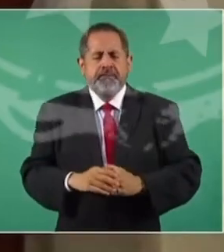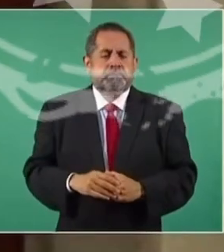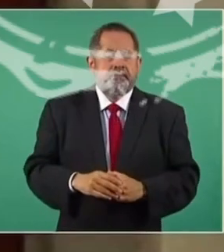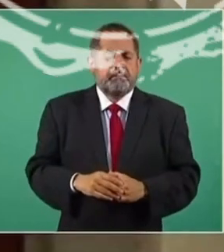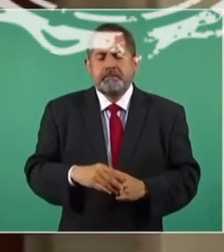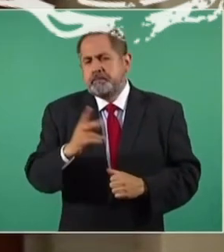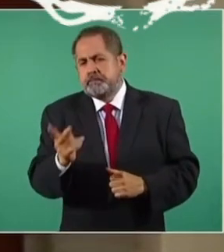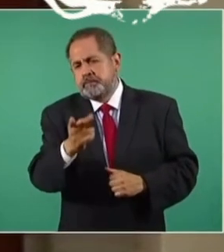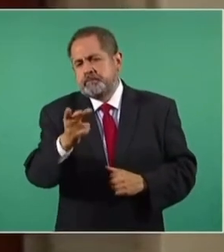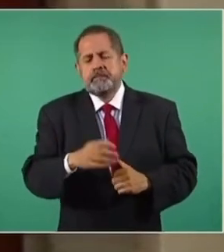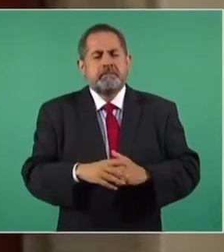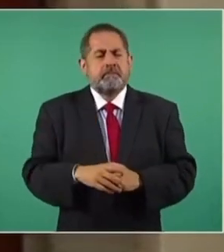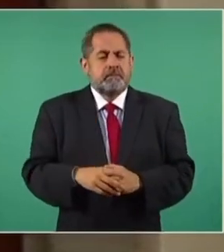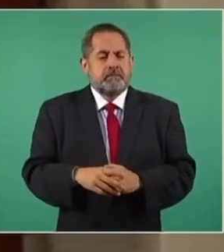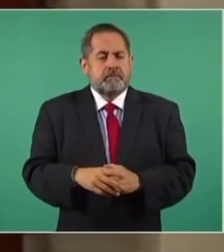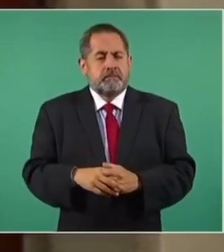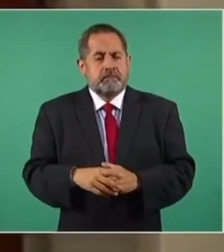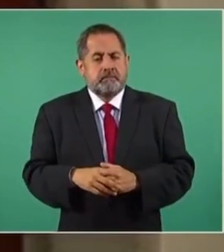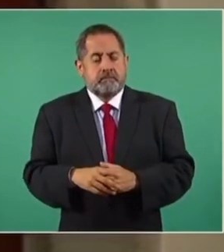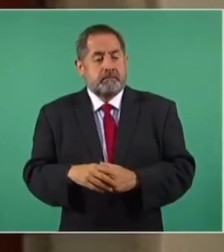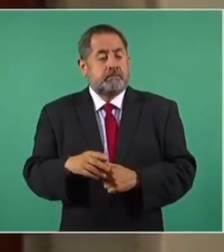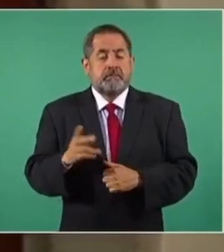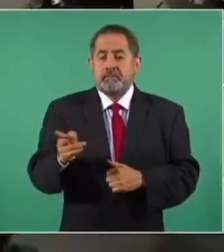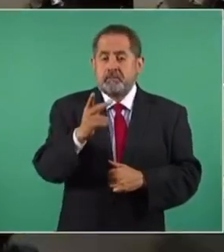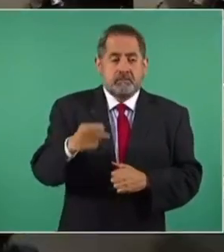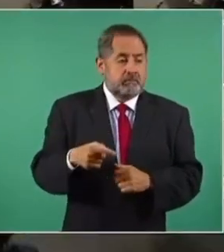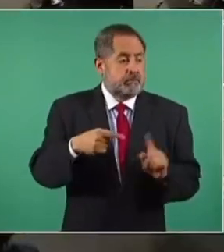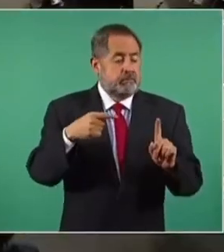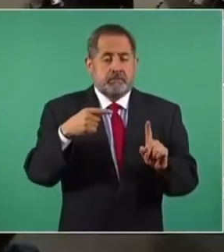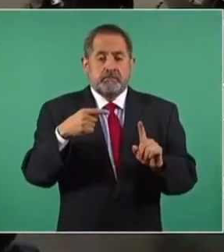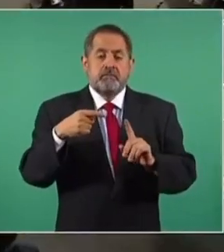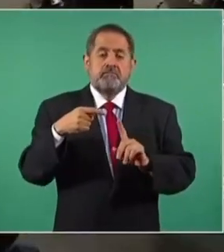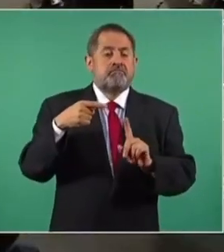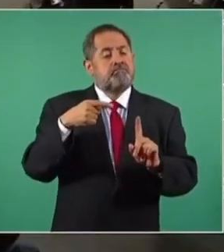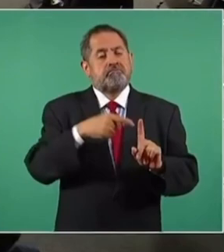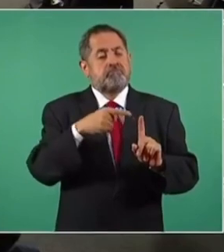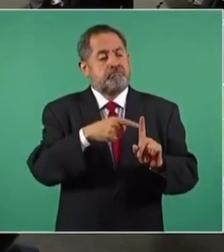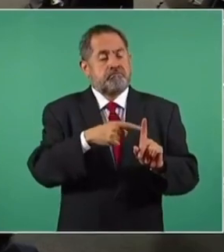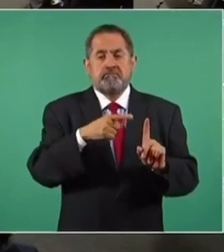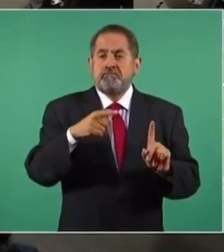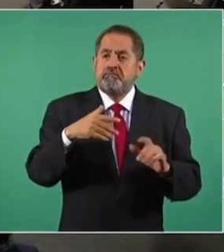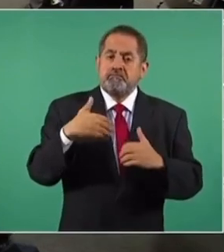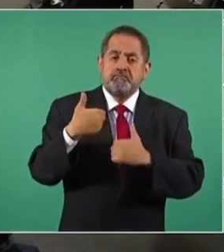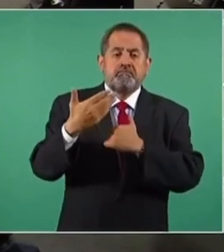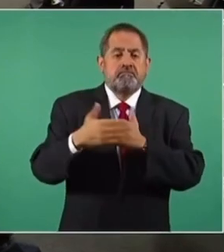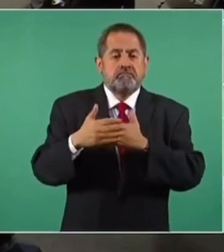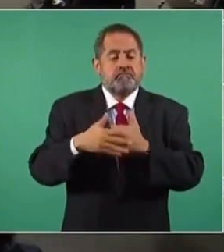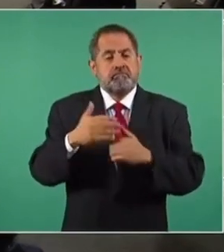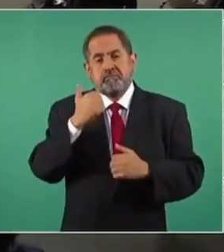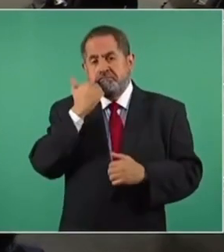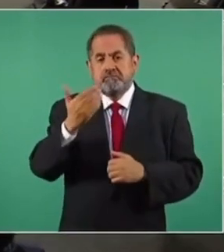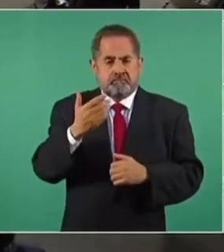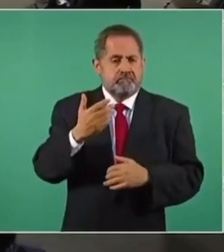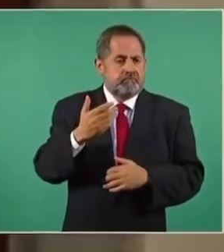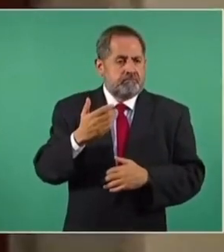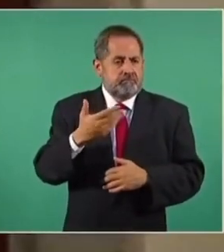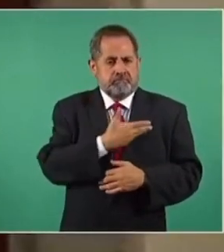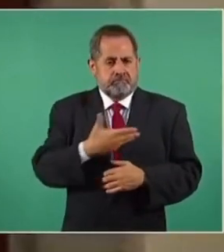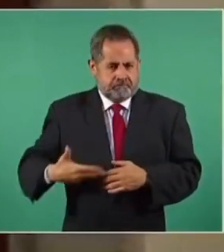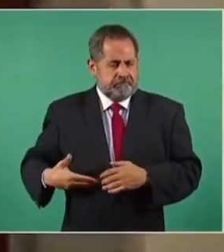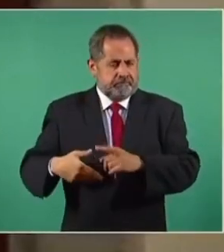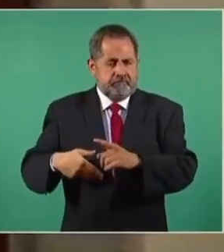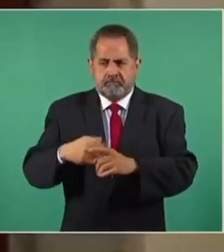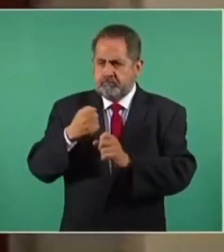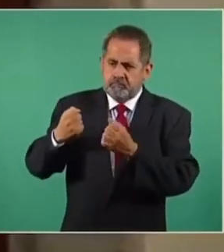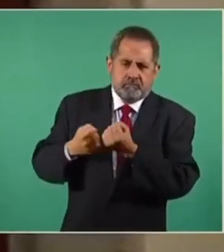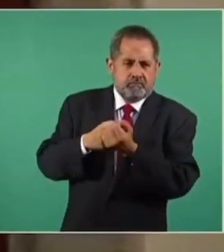¿Es imposible que en México que un aspirante a la presidencia con respaldo popular genuino llegue al cargo